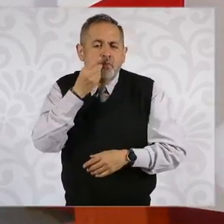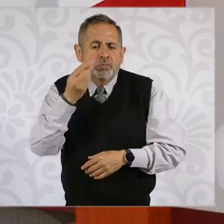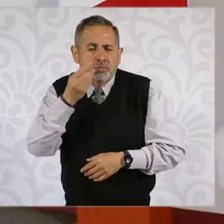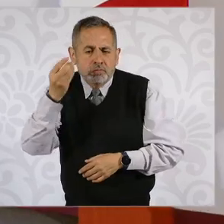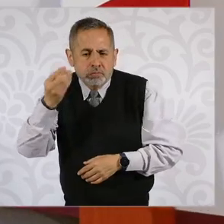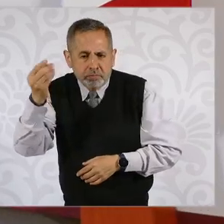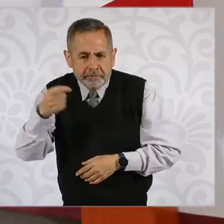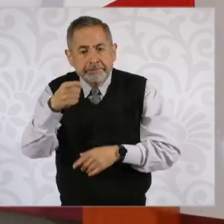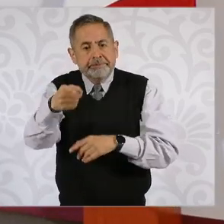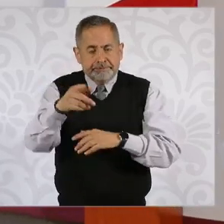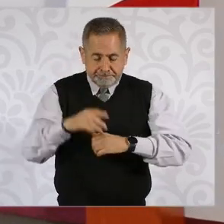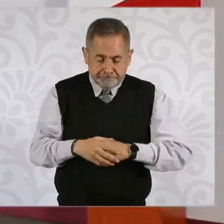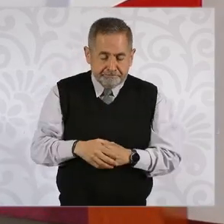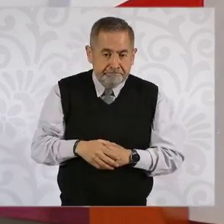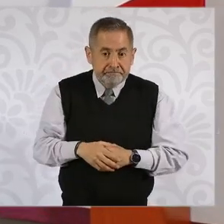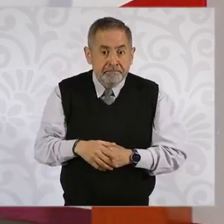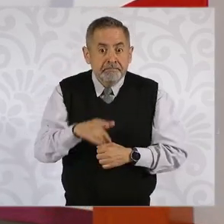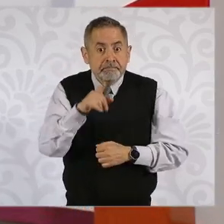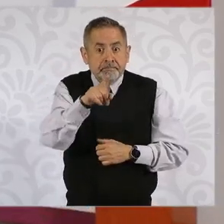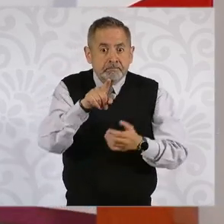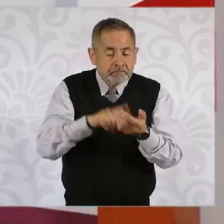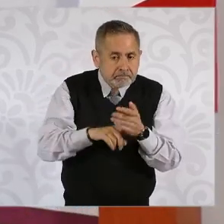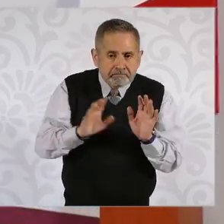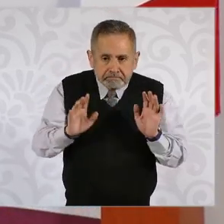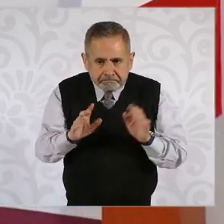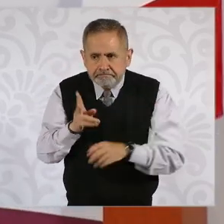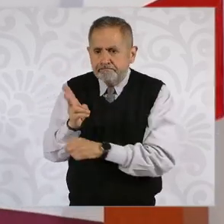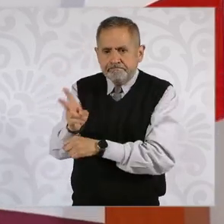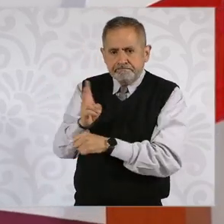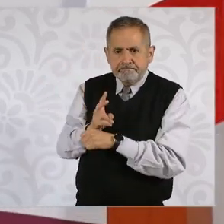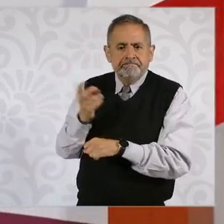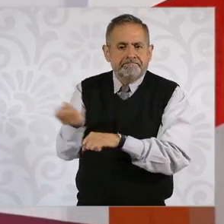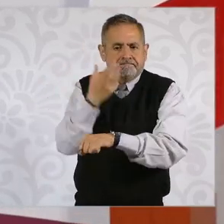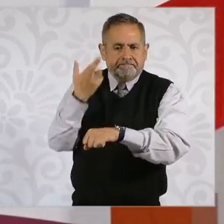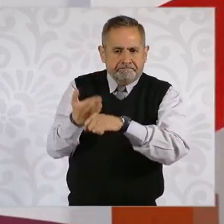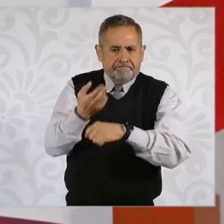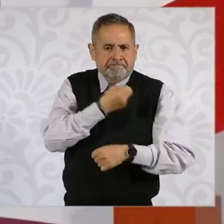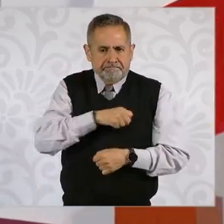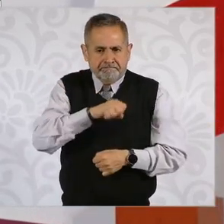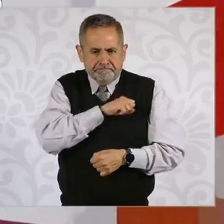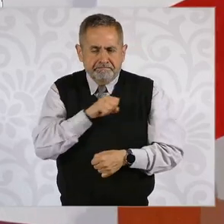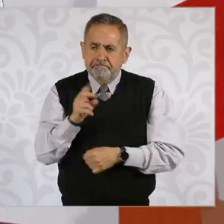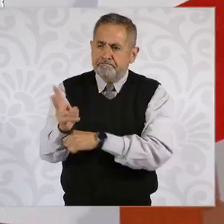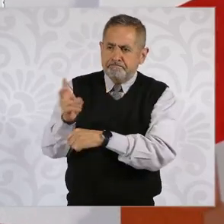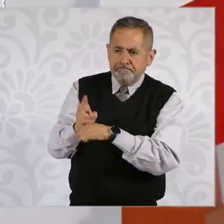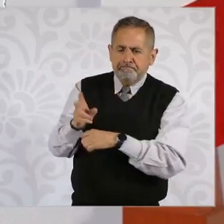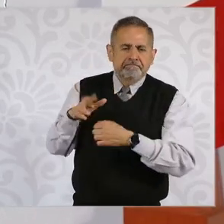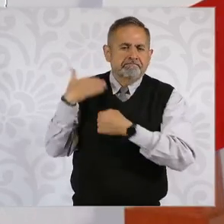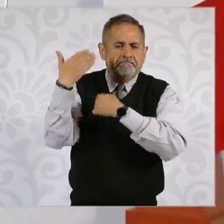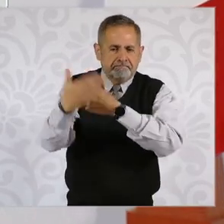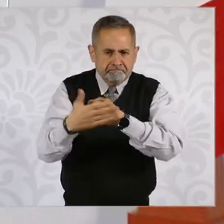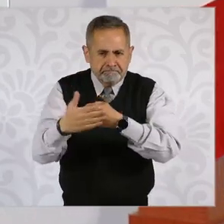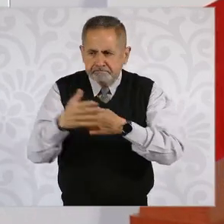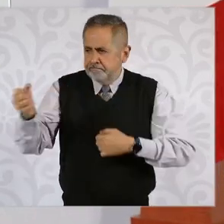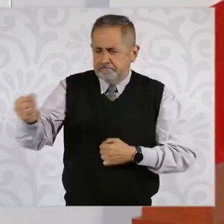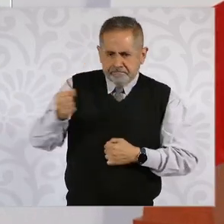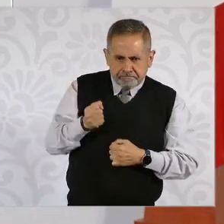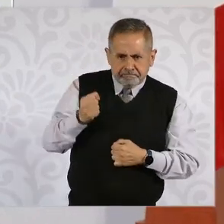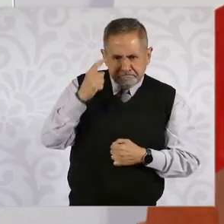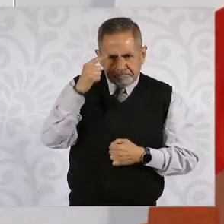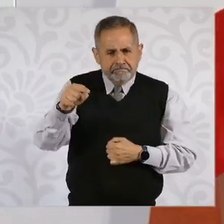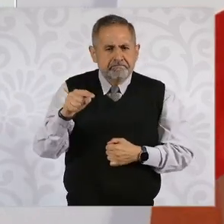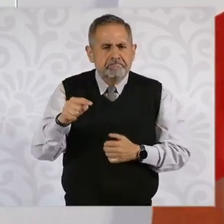esa reforma tiene que pasar. Y si te parece, invitamos al secretario de Salud en una mañanera. Vamos a